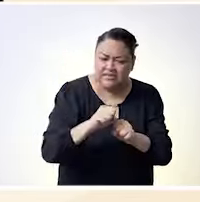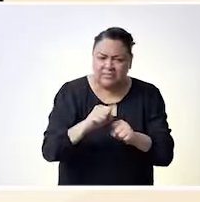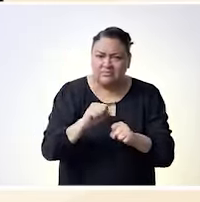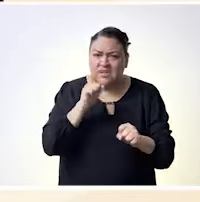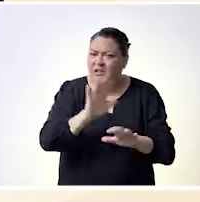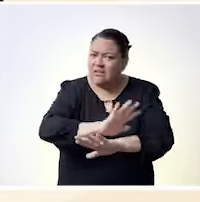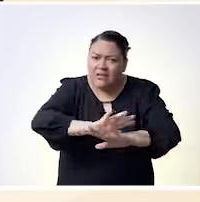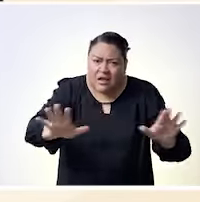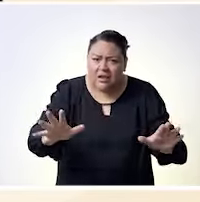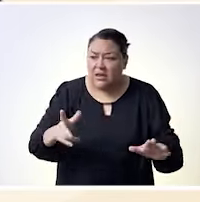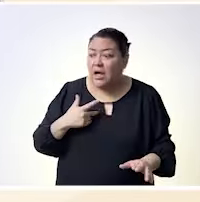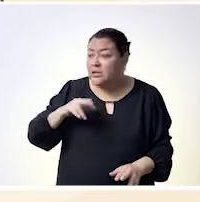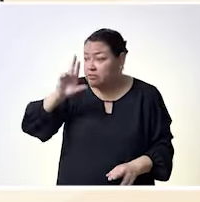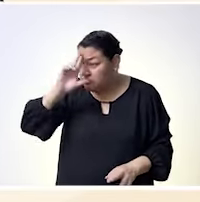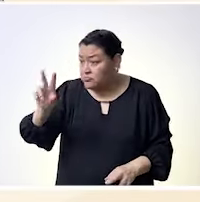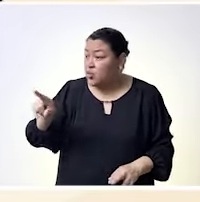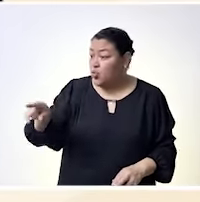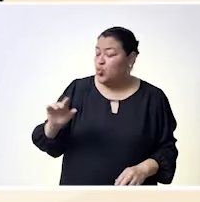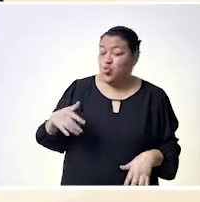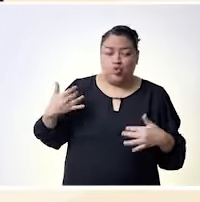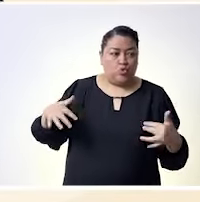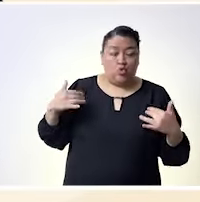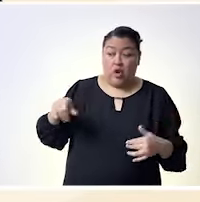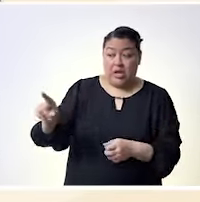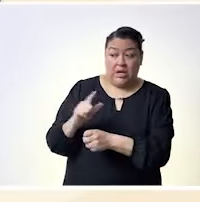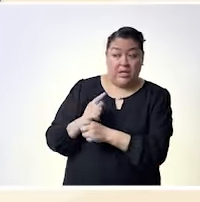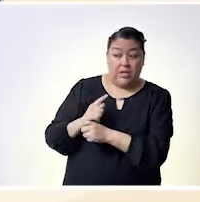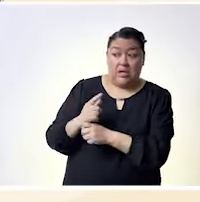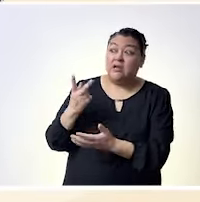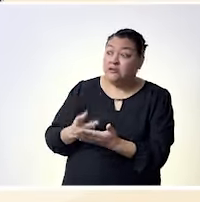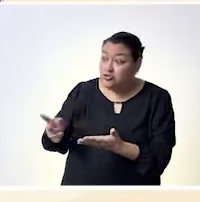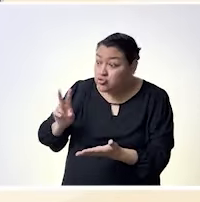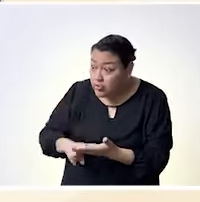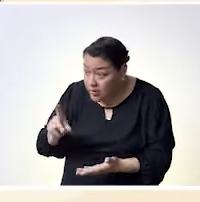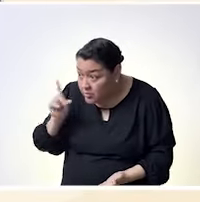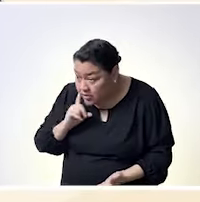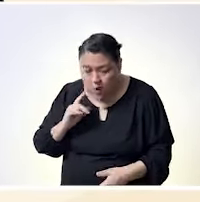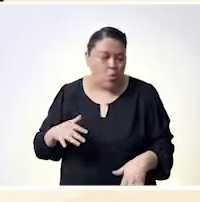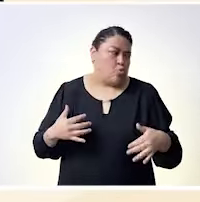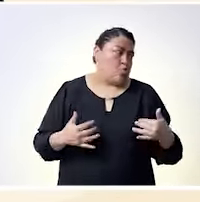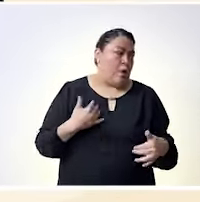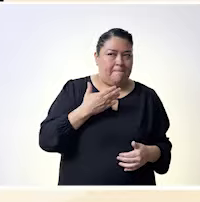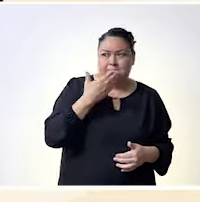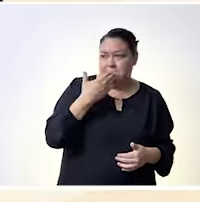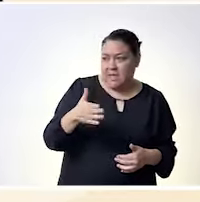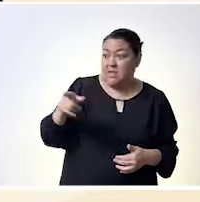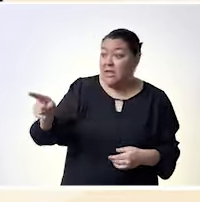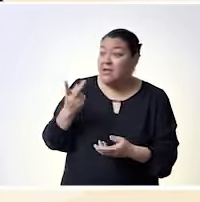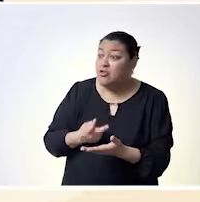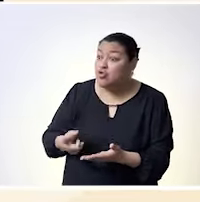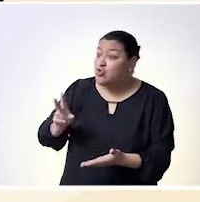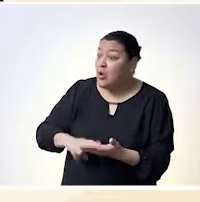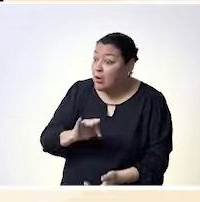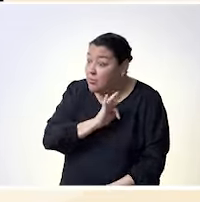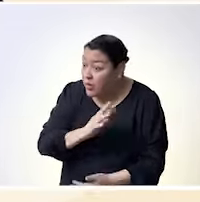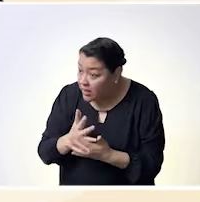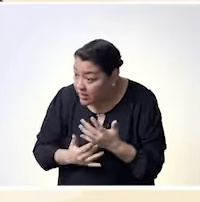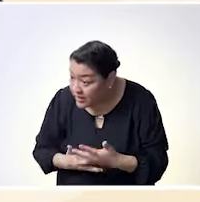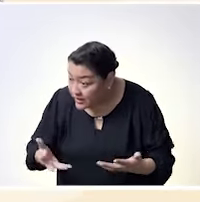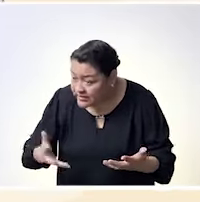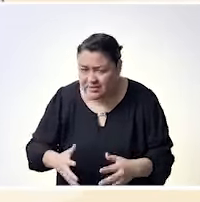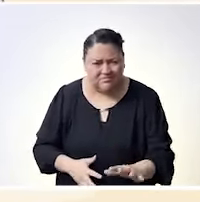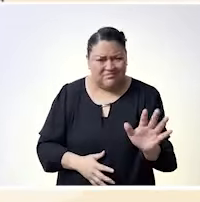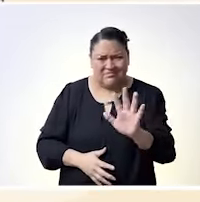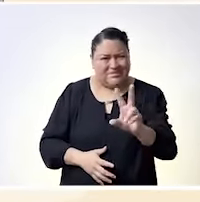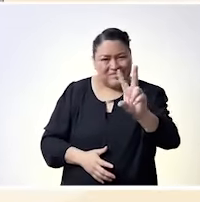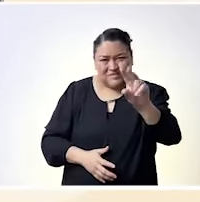abortar no a poner a abortar al mundo por decir algo sino es que las mujeres tengan esa elección ¿no? que se despenalice cuando hablamos de este tema